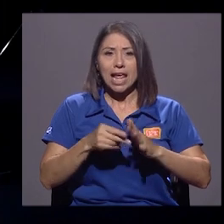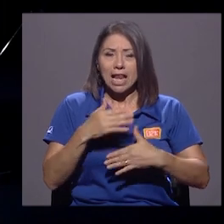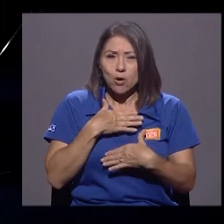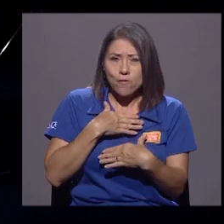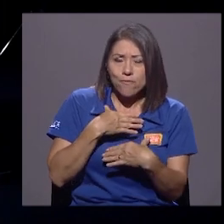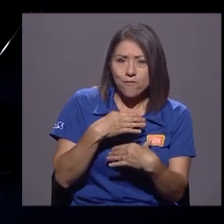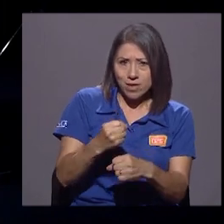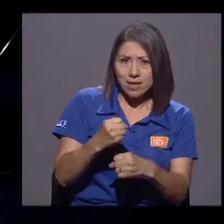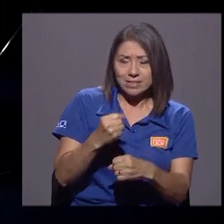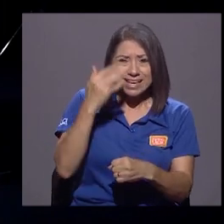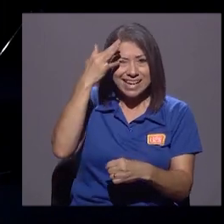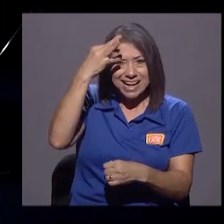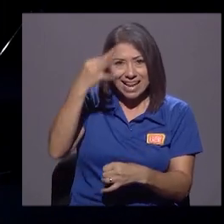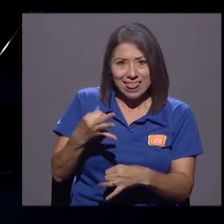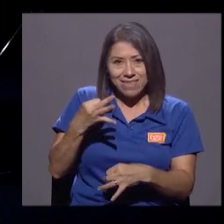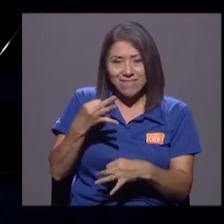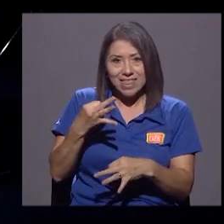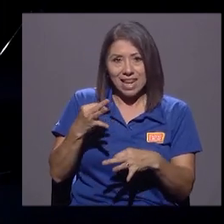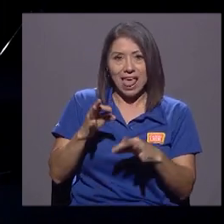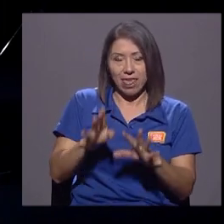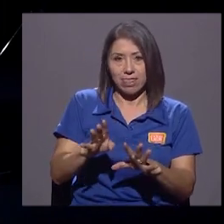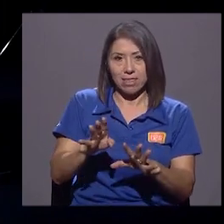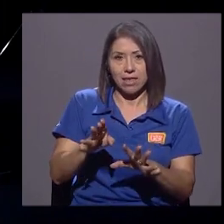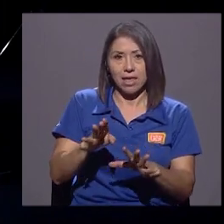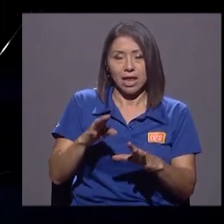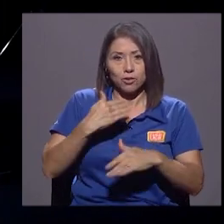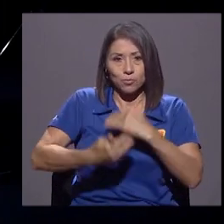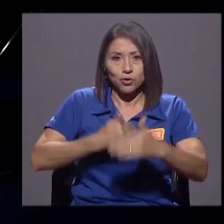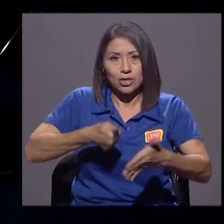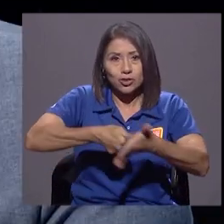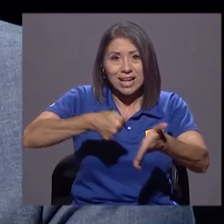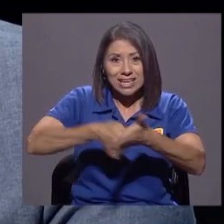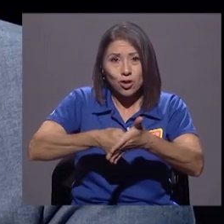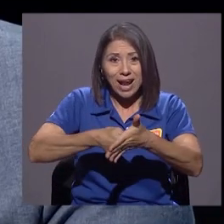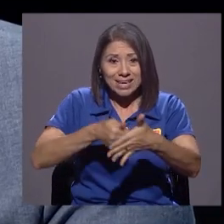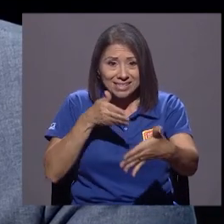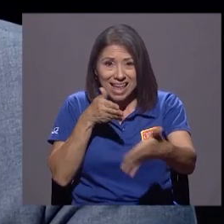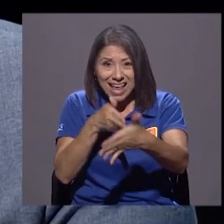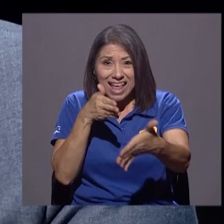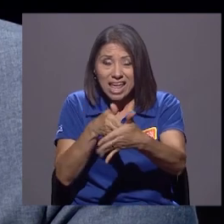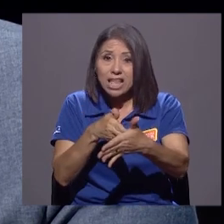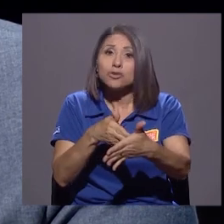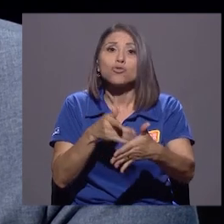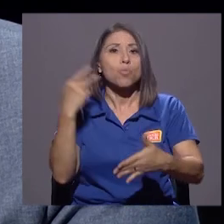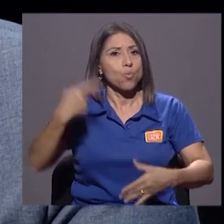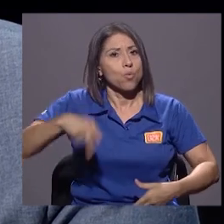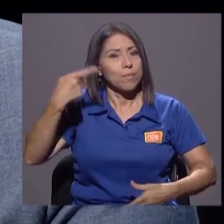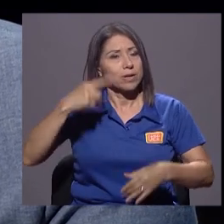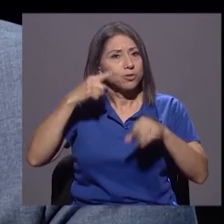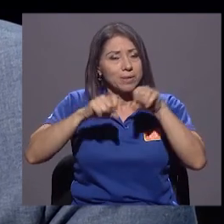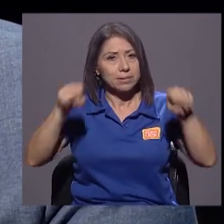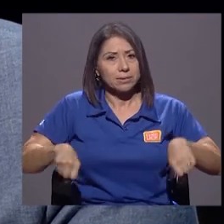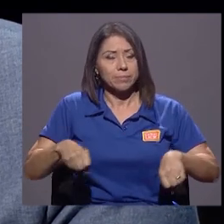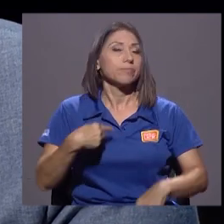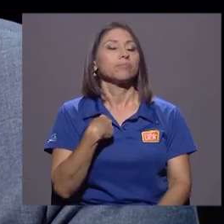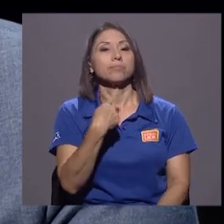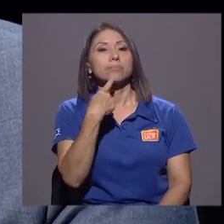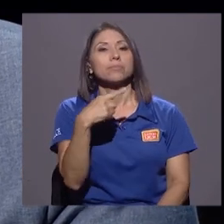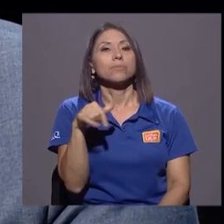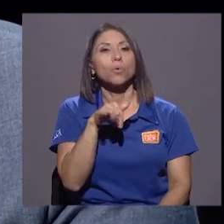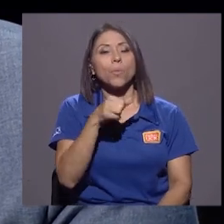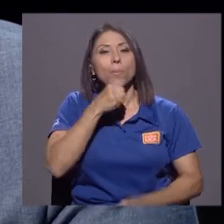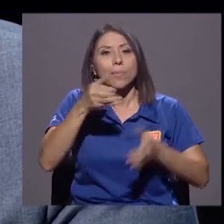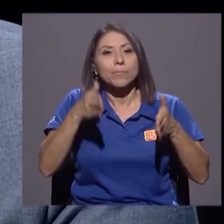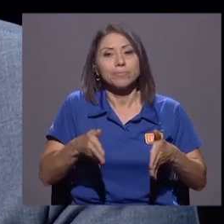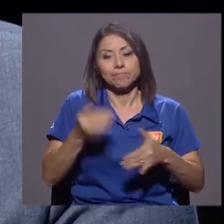procesos o la credibilidad de los procesos electorales es muy peligroso para el sistema. Se lo digo como periodista porque uno ve que en los últimos años ha sido mucho